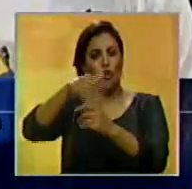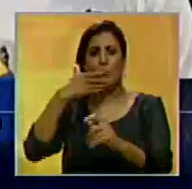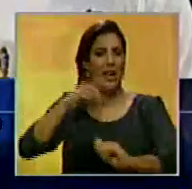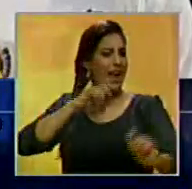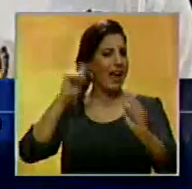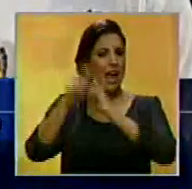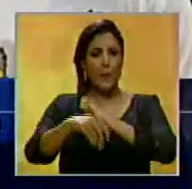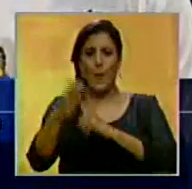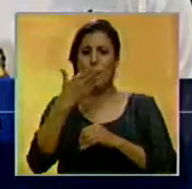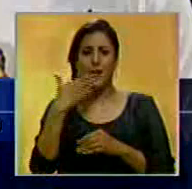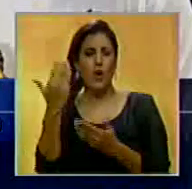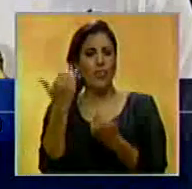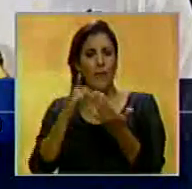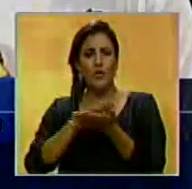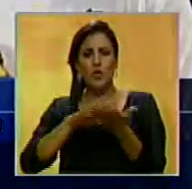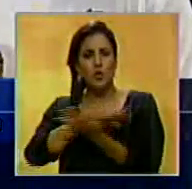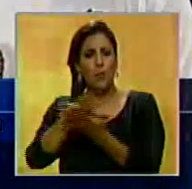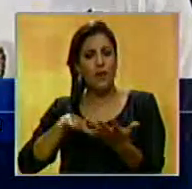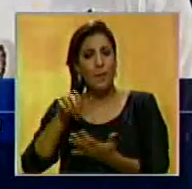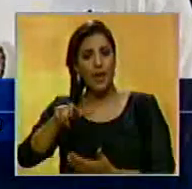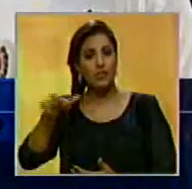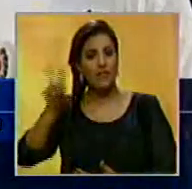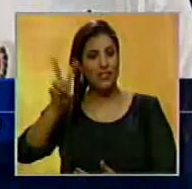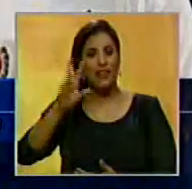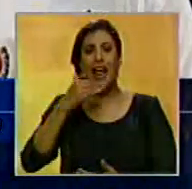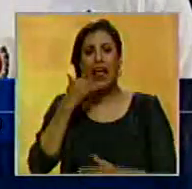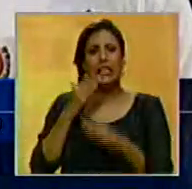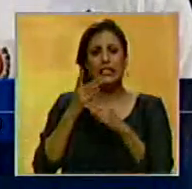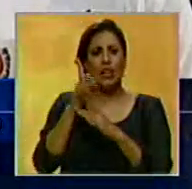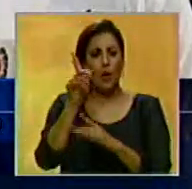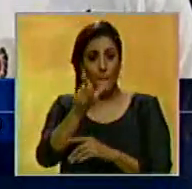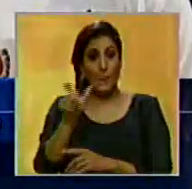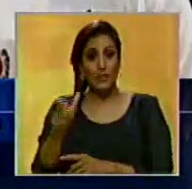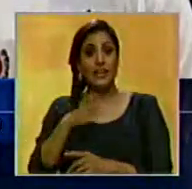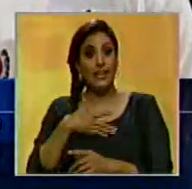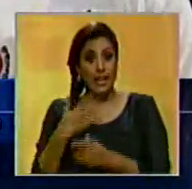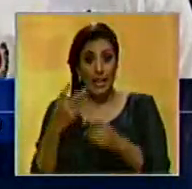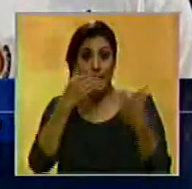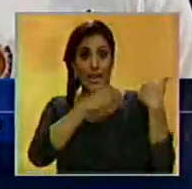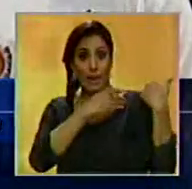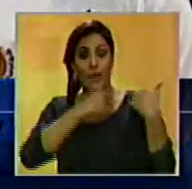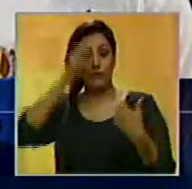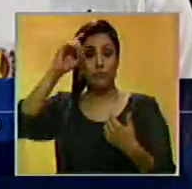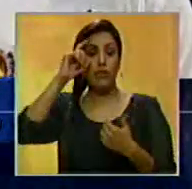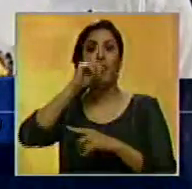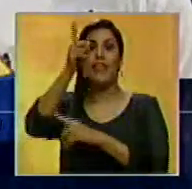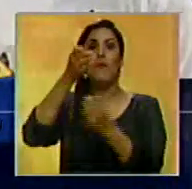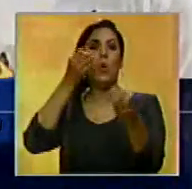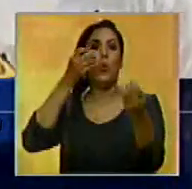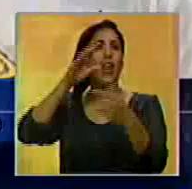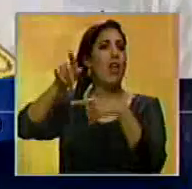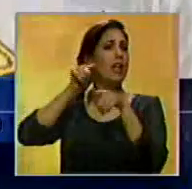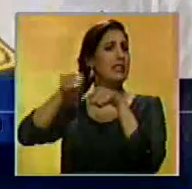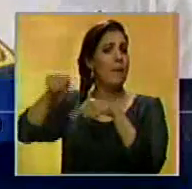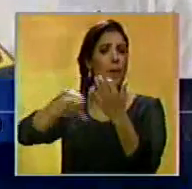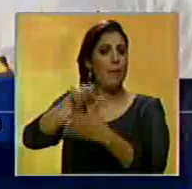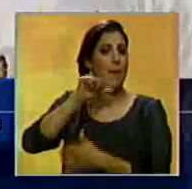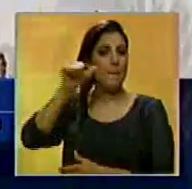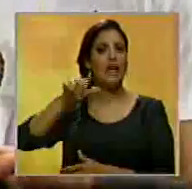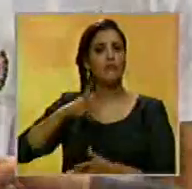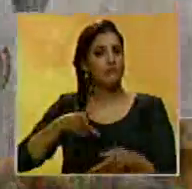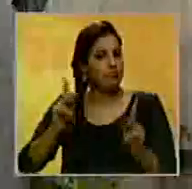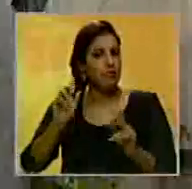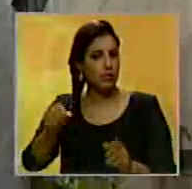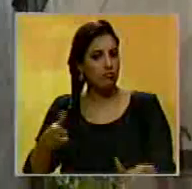cambio, que votamos por resolver la problemática venezolana, nada impide a esa persona que nos representa a ir y decir las calamidades que estamos sufriendo.